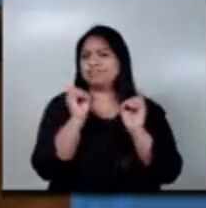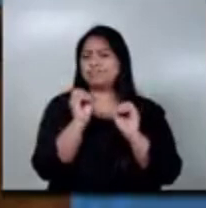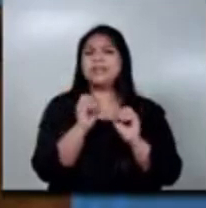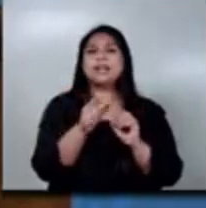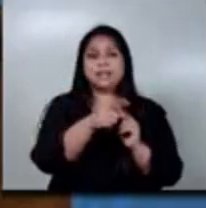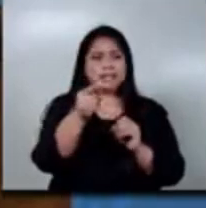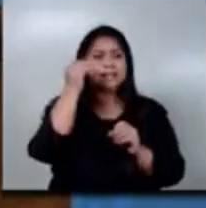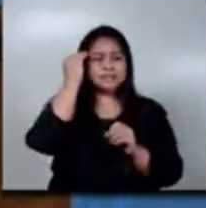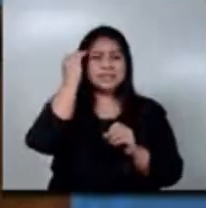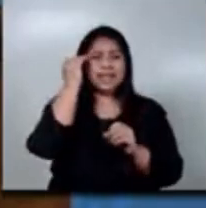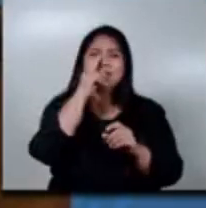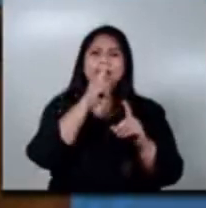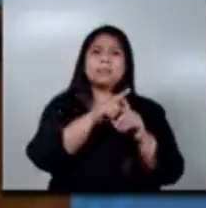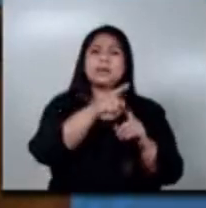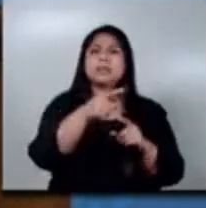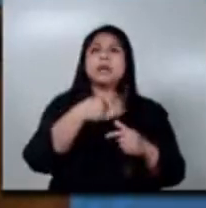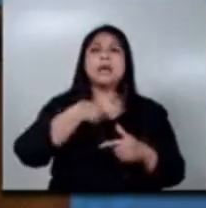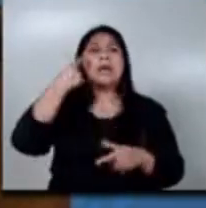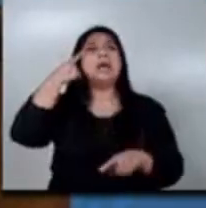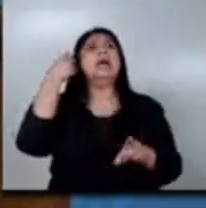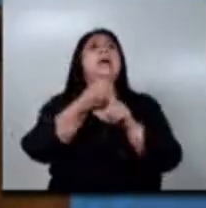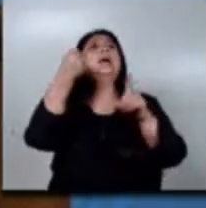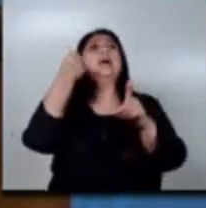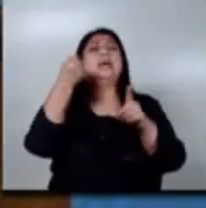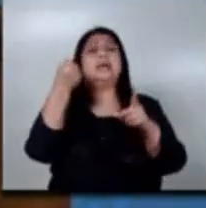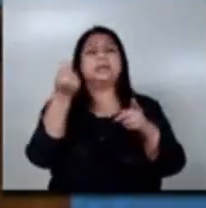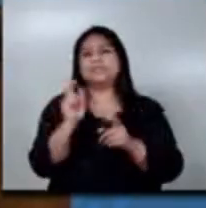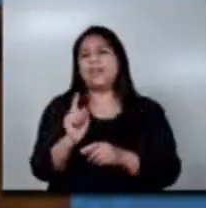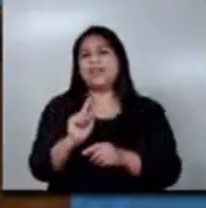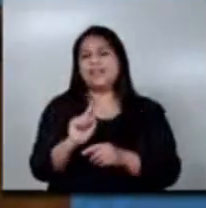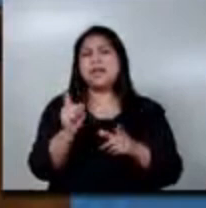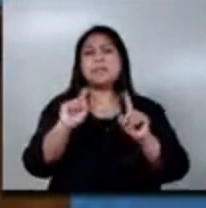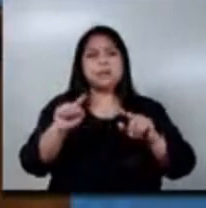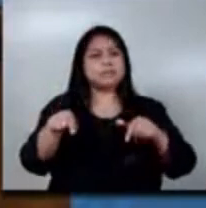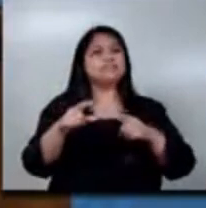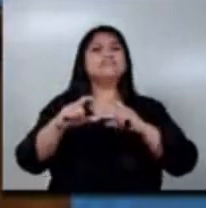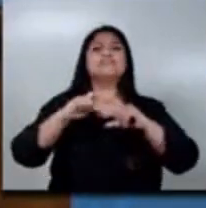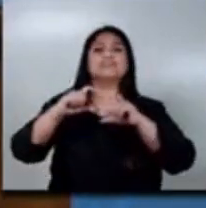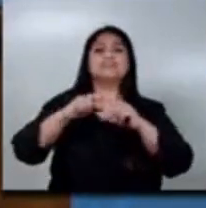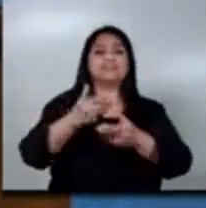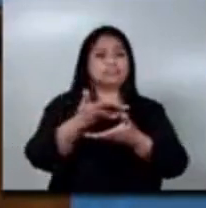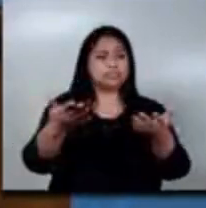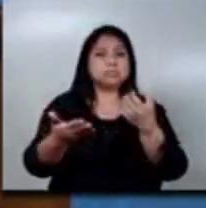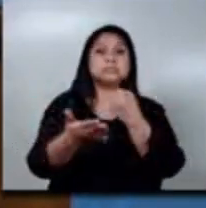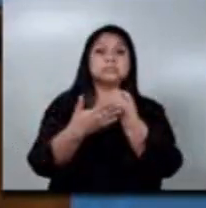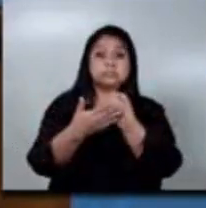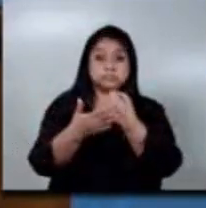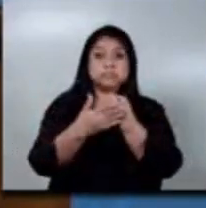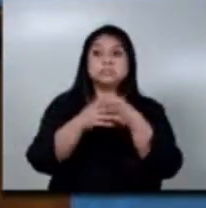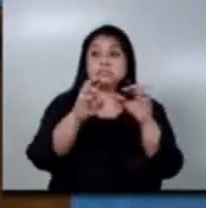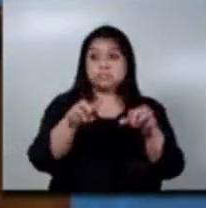muchas veces uno piensa que se acabó el mundo, pero que a través de estos medios de prensa podemos avisarle a la población